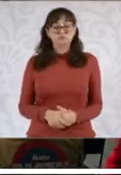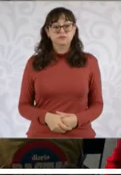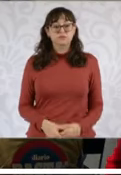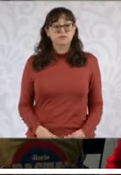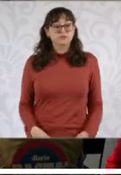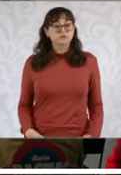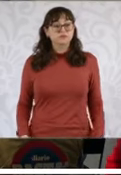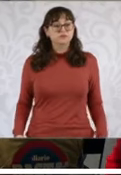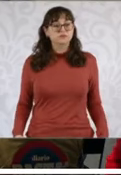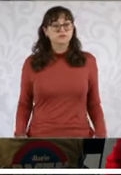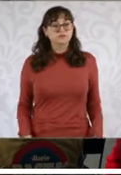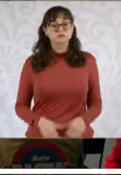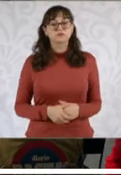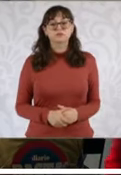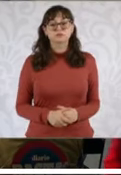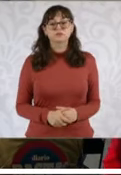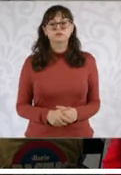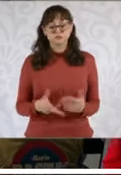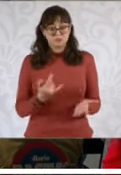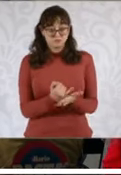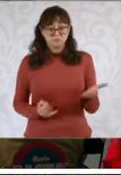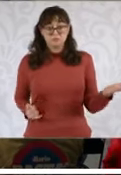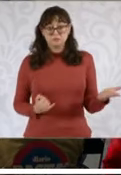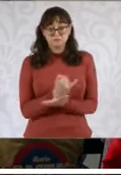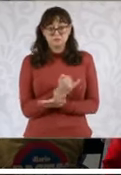se determina de manera